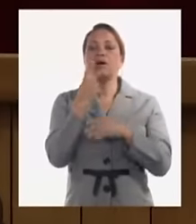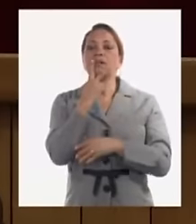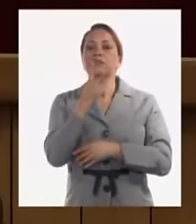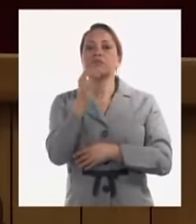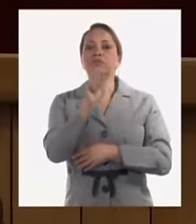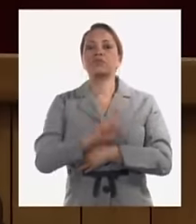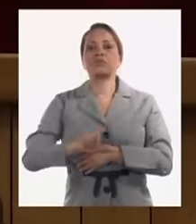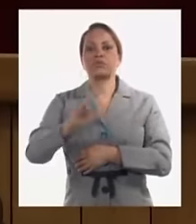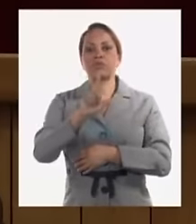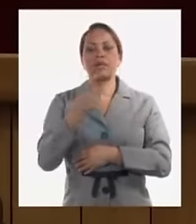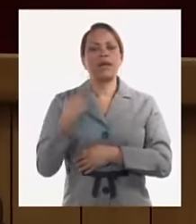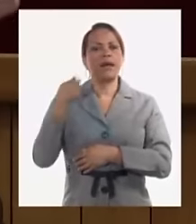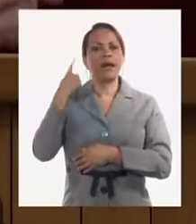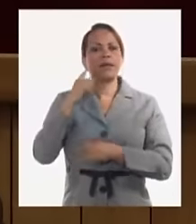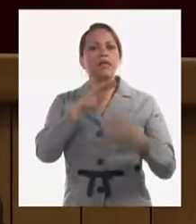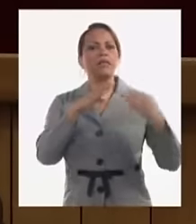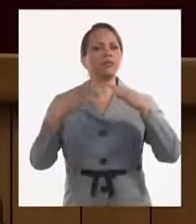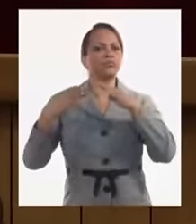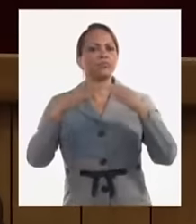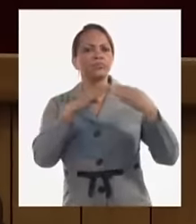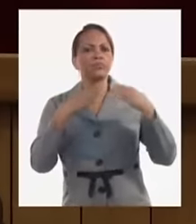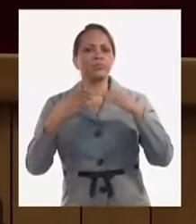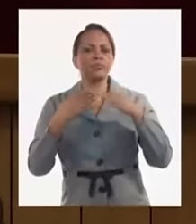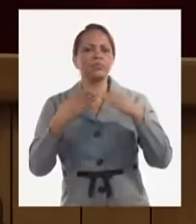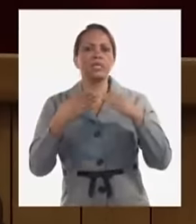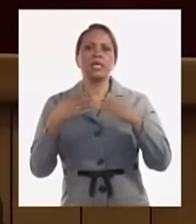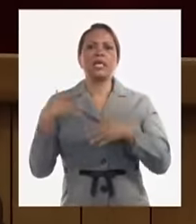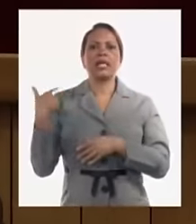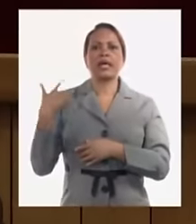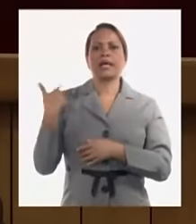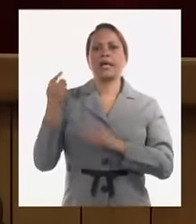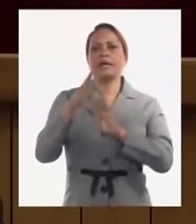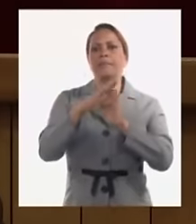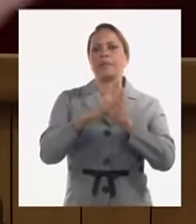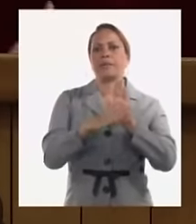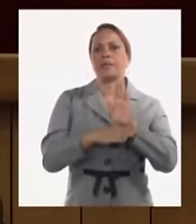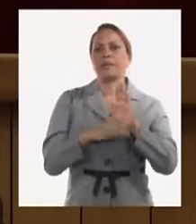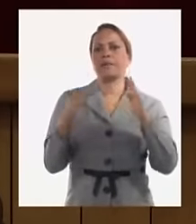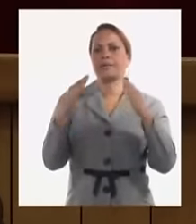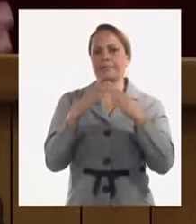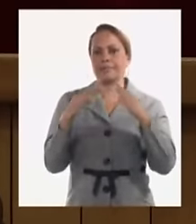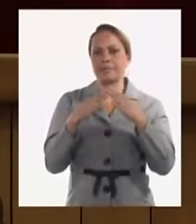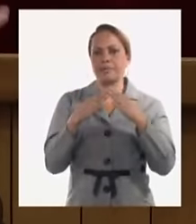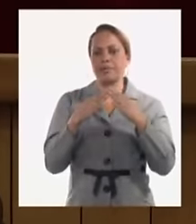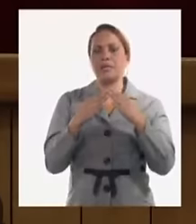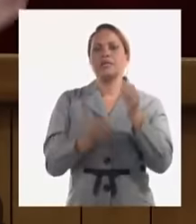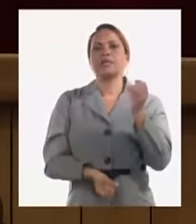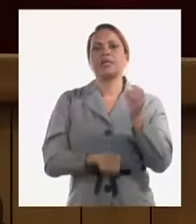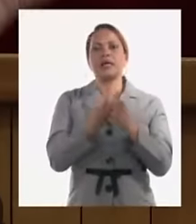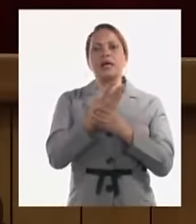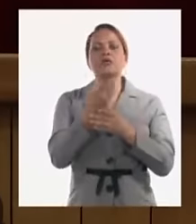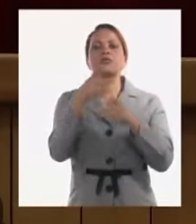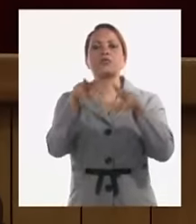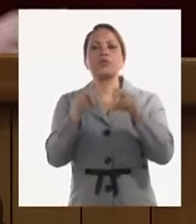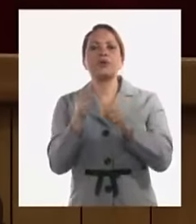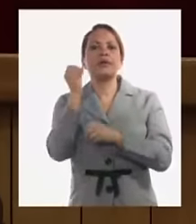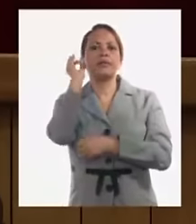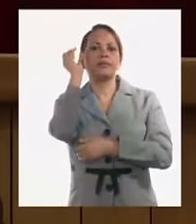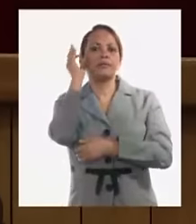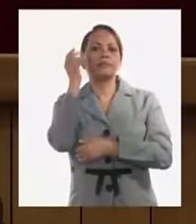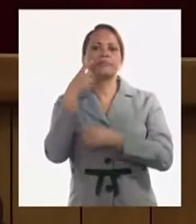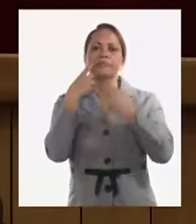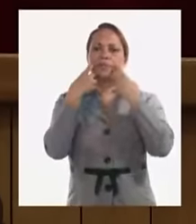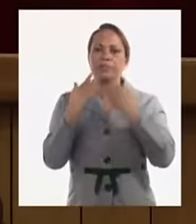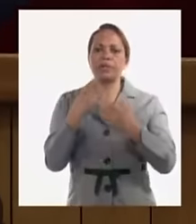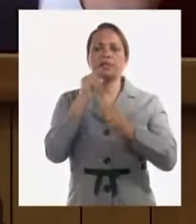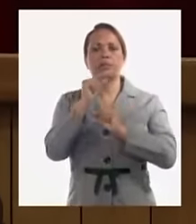discutimos ayer con fuerza las insatisfacciones con el programa de la vivienda surgieron un grupo de iniciativas importantes que la